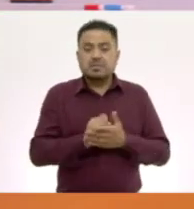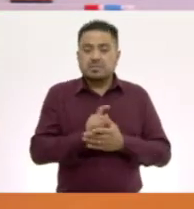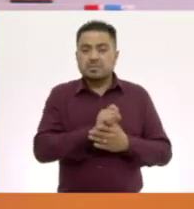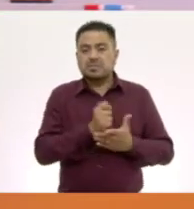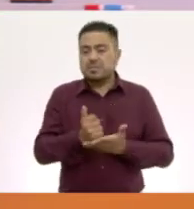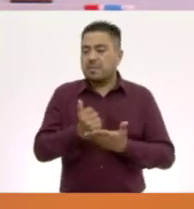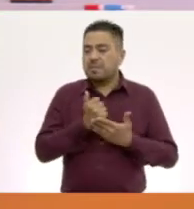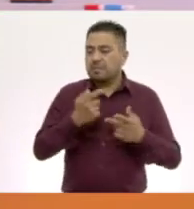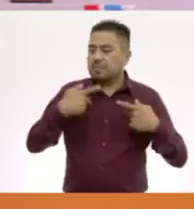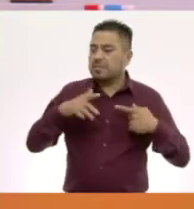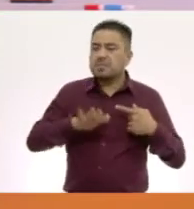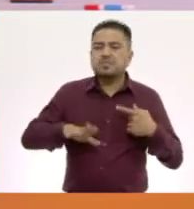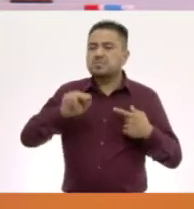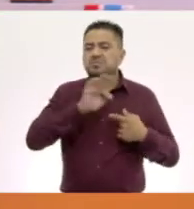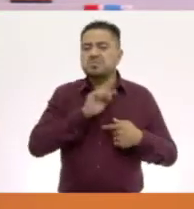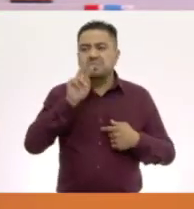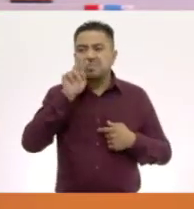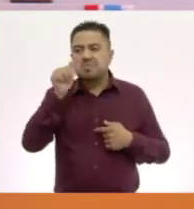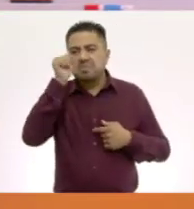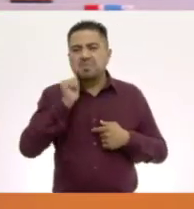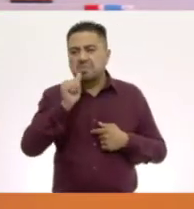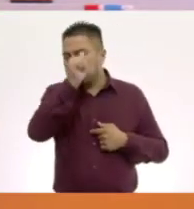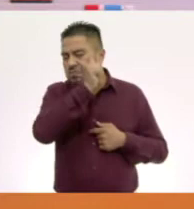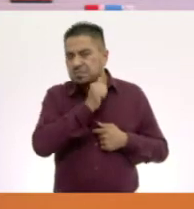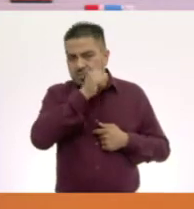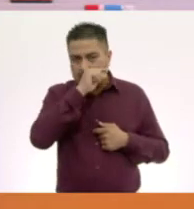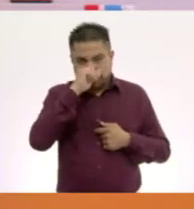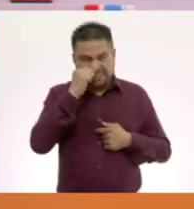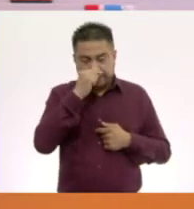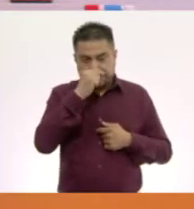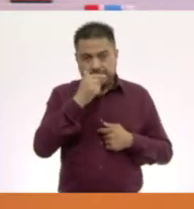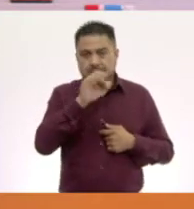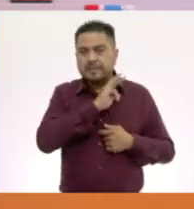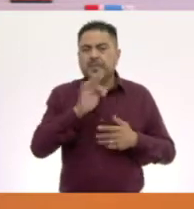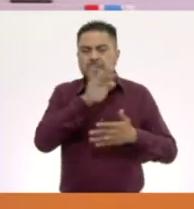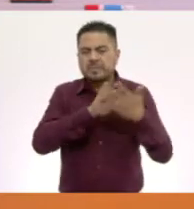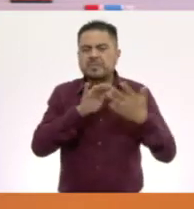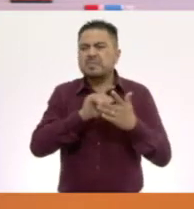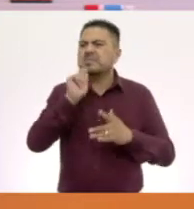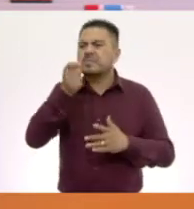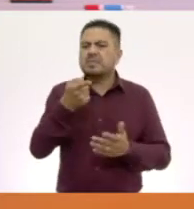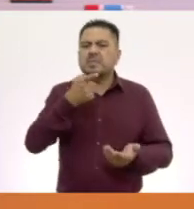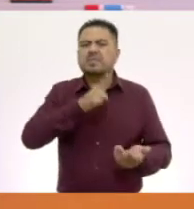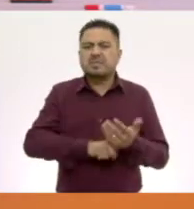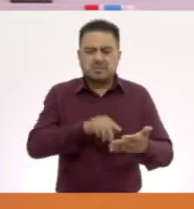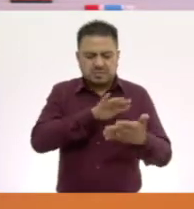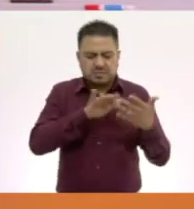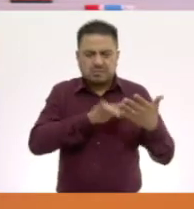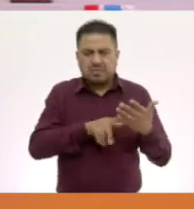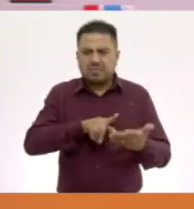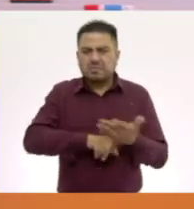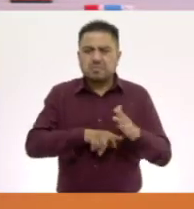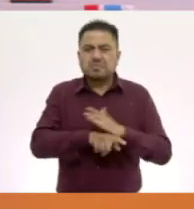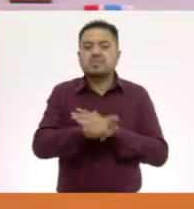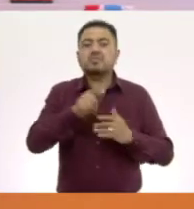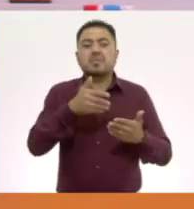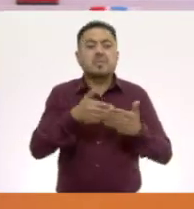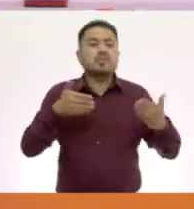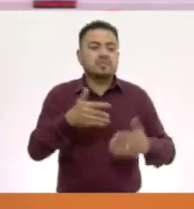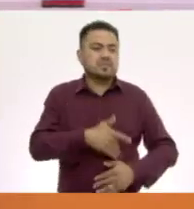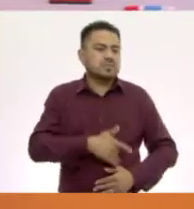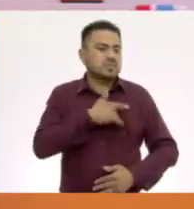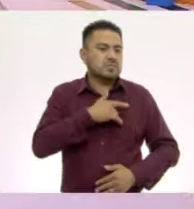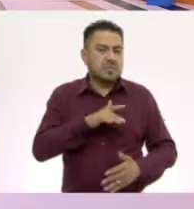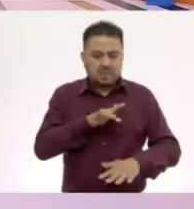a las personas que no pueden ver, las personas ciegas, a poder leer lo que vienen en los textos. Entonces, el